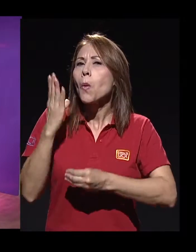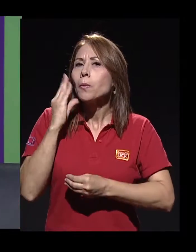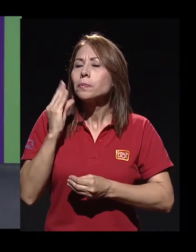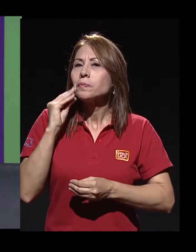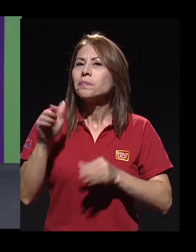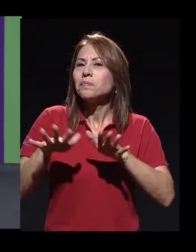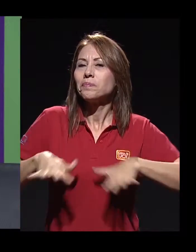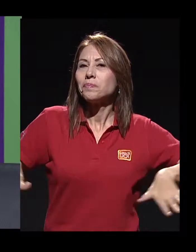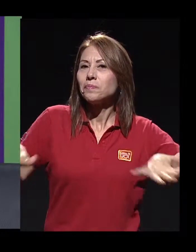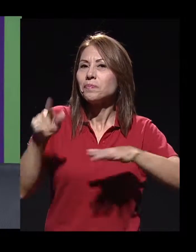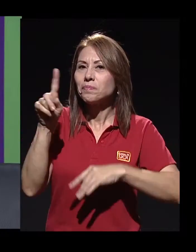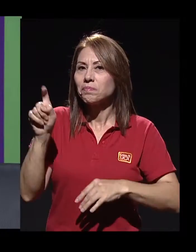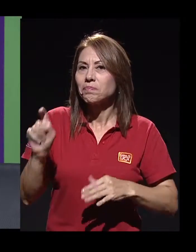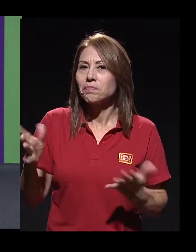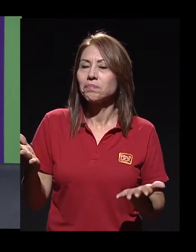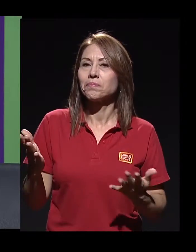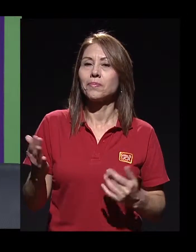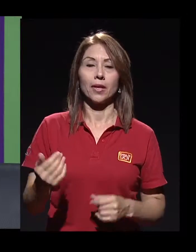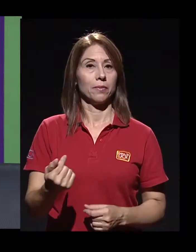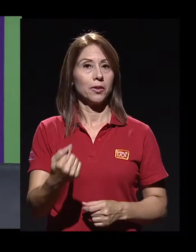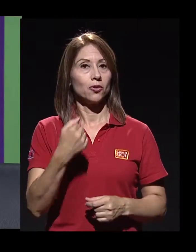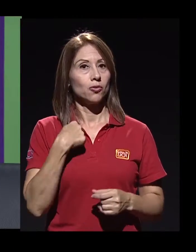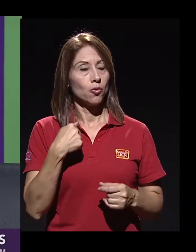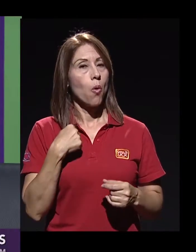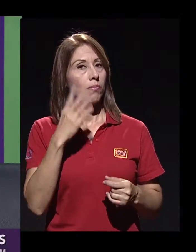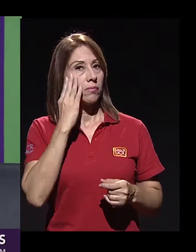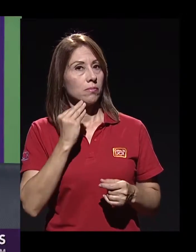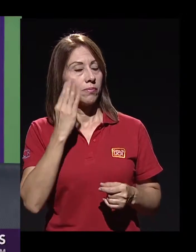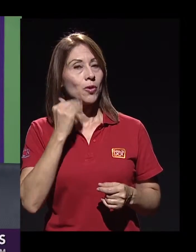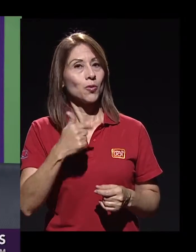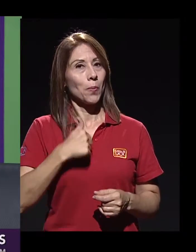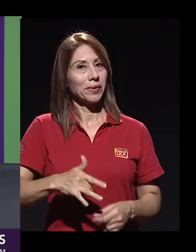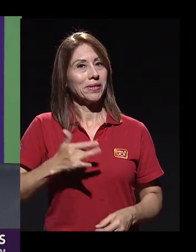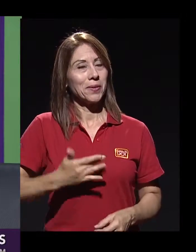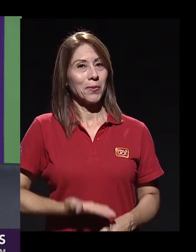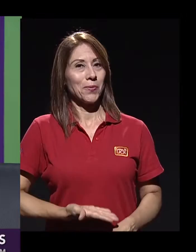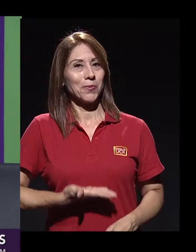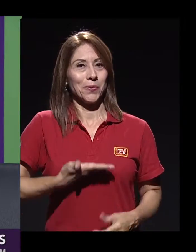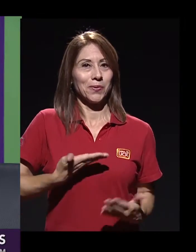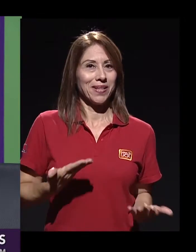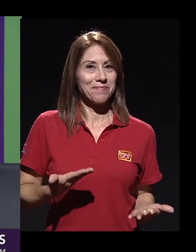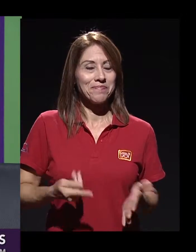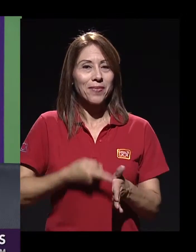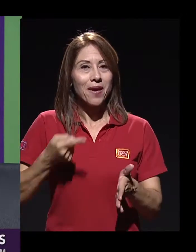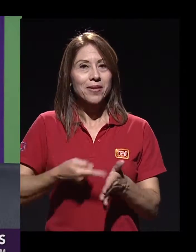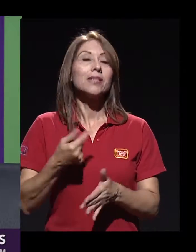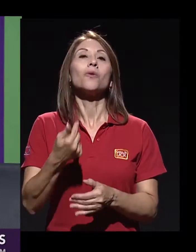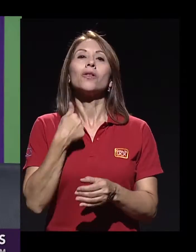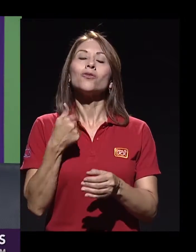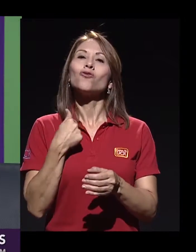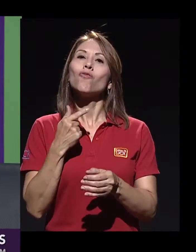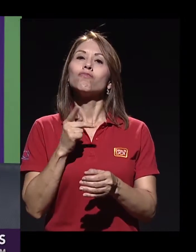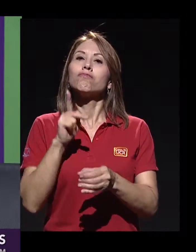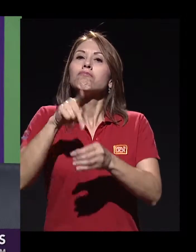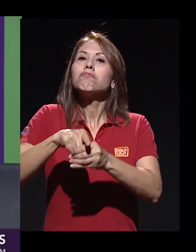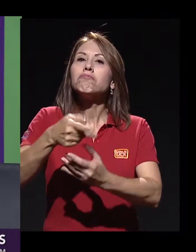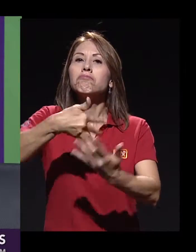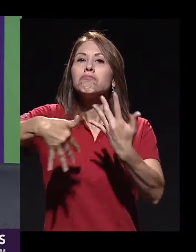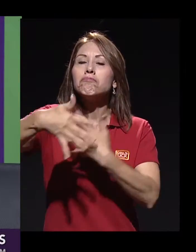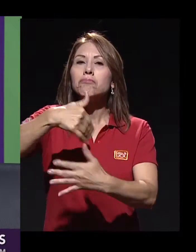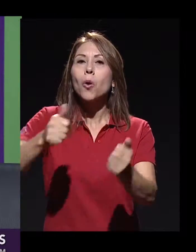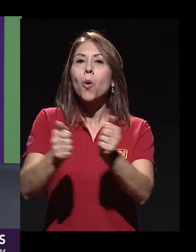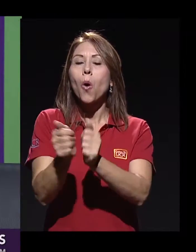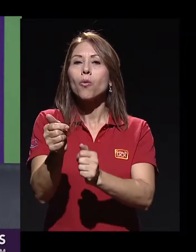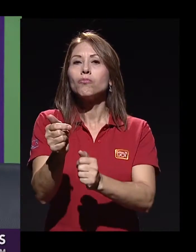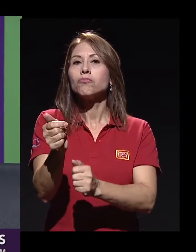Bueno, yo lo he vivido porque me siento orgullosa a veces cuando participo con muchachos,